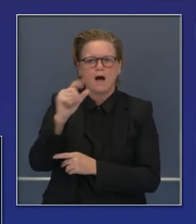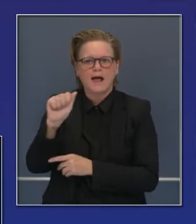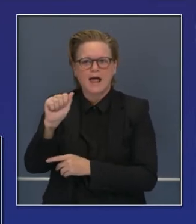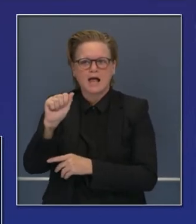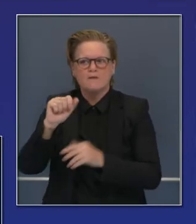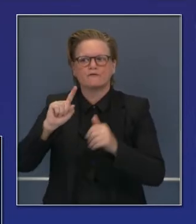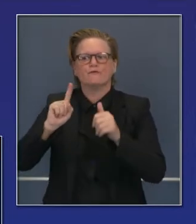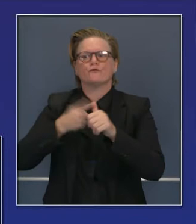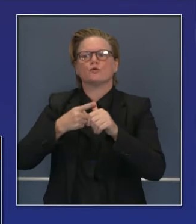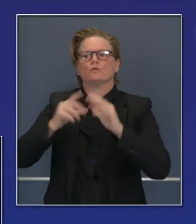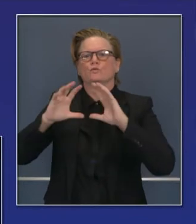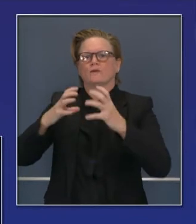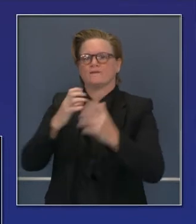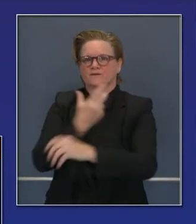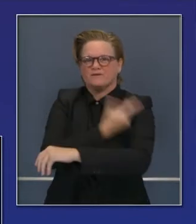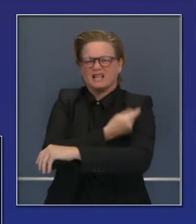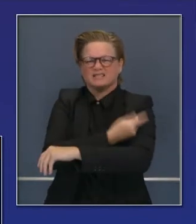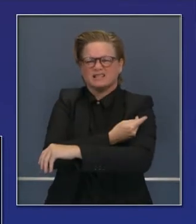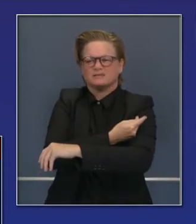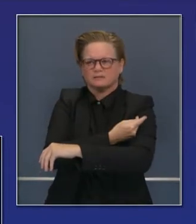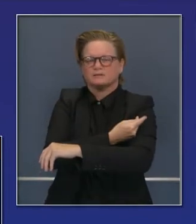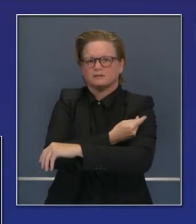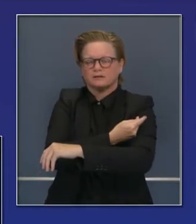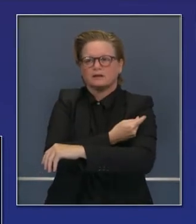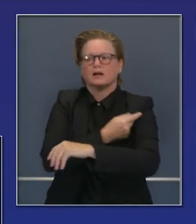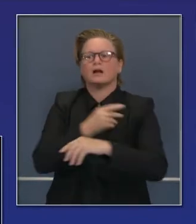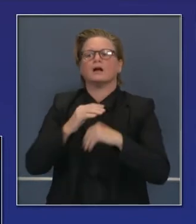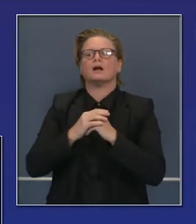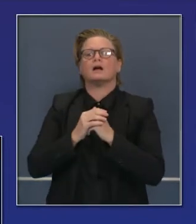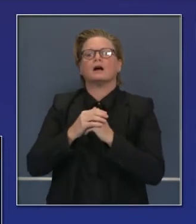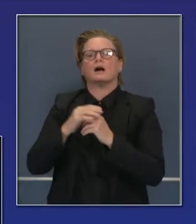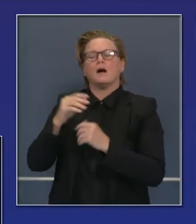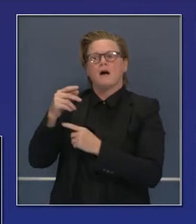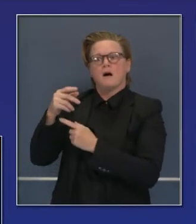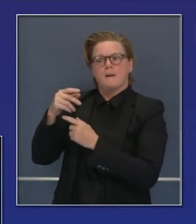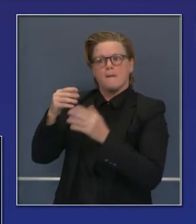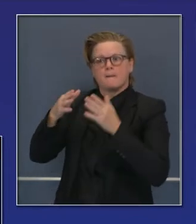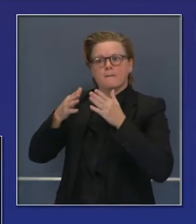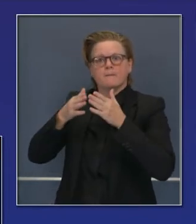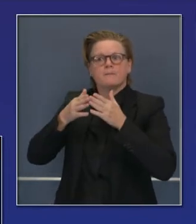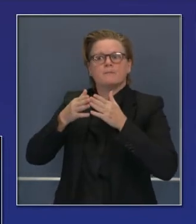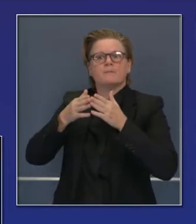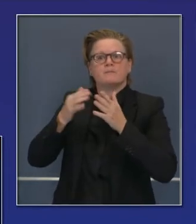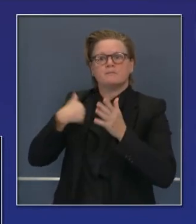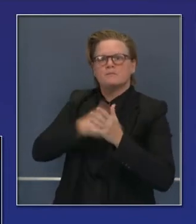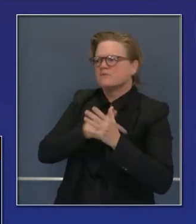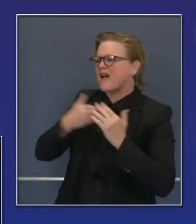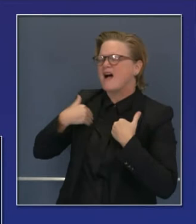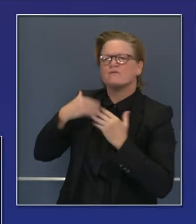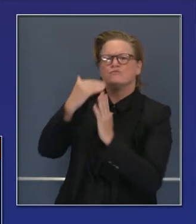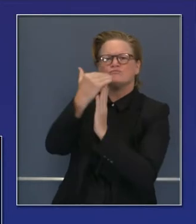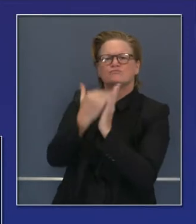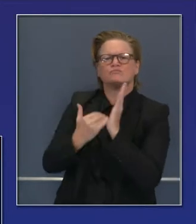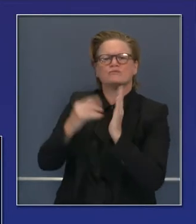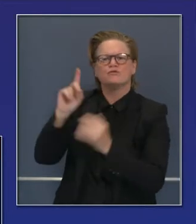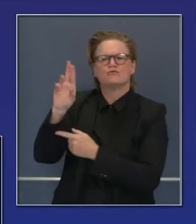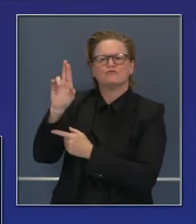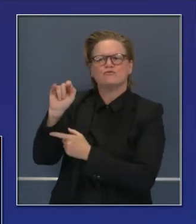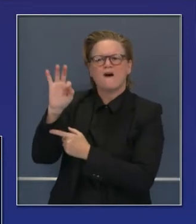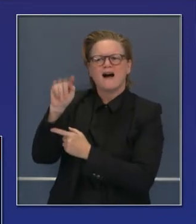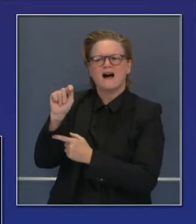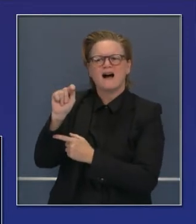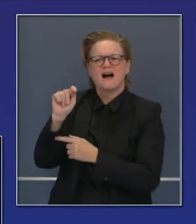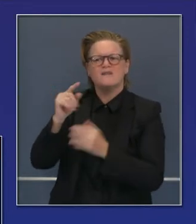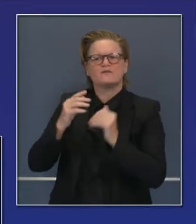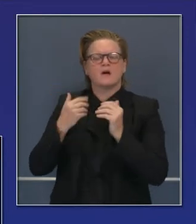protocolos de la distribución de la vacuna. Públicamente hemos estado teniendo el grupo de trabajo de redacción de pautas trabajando con